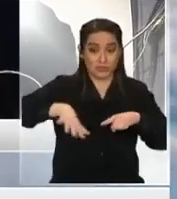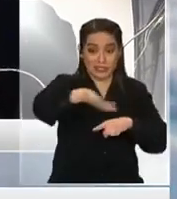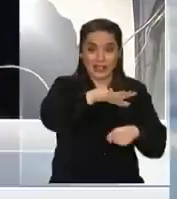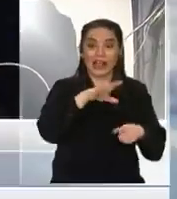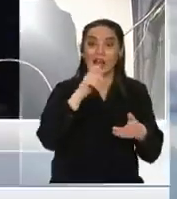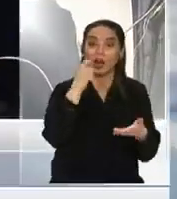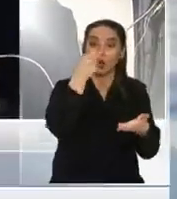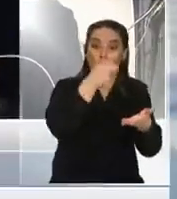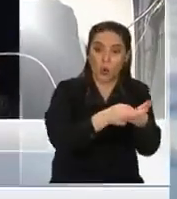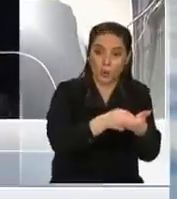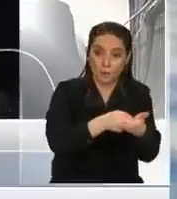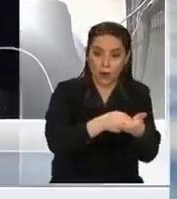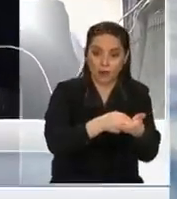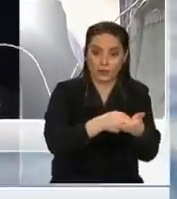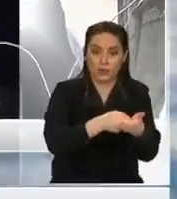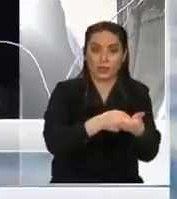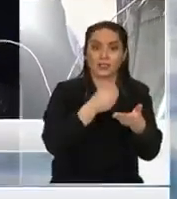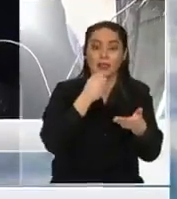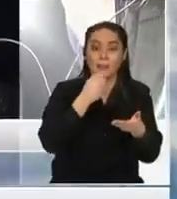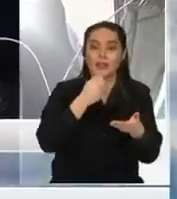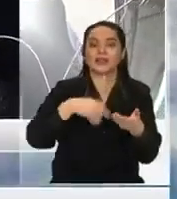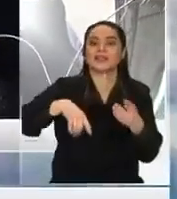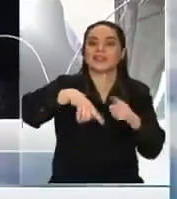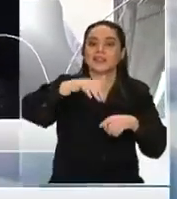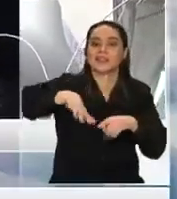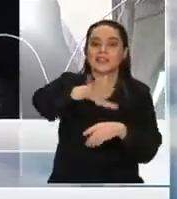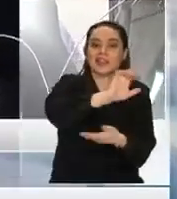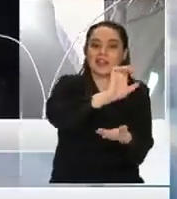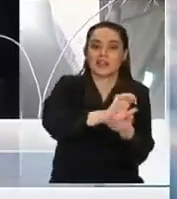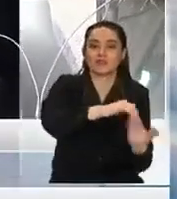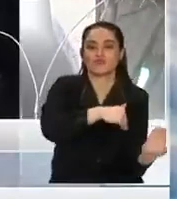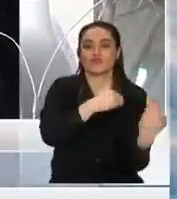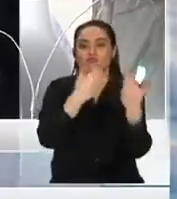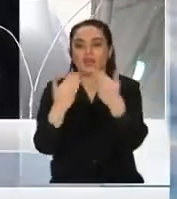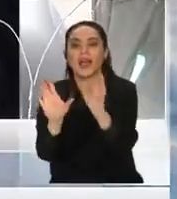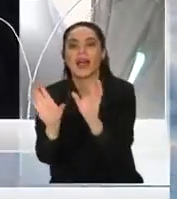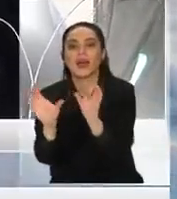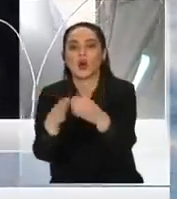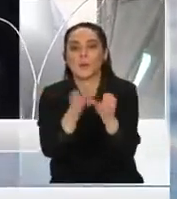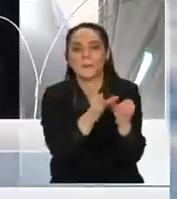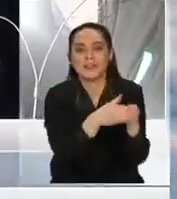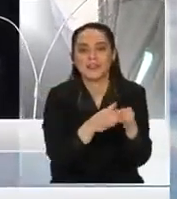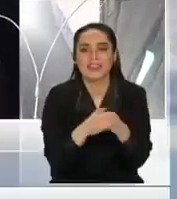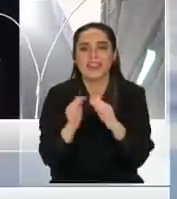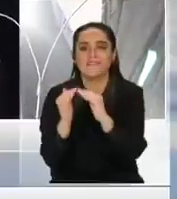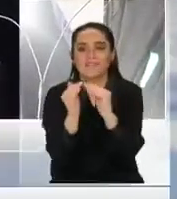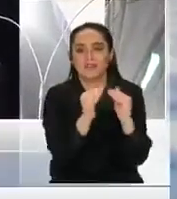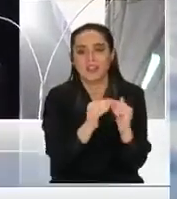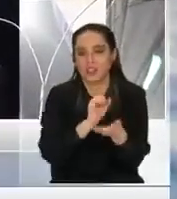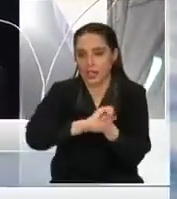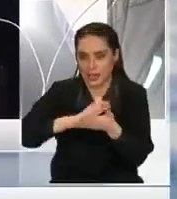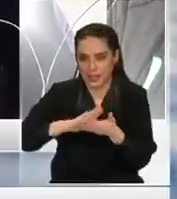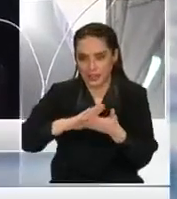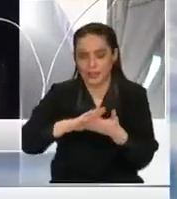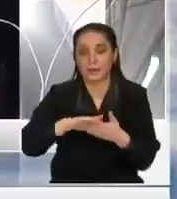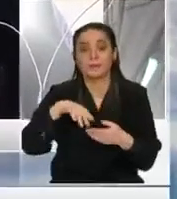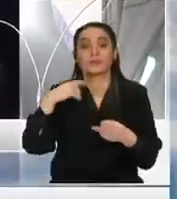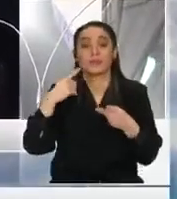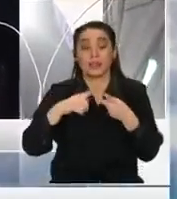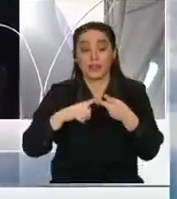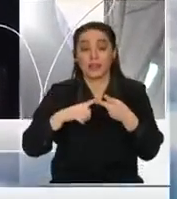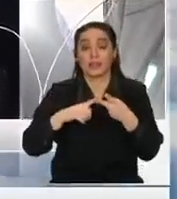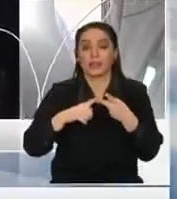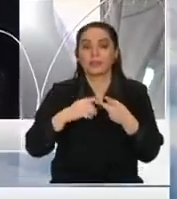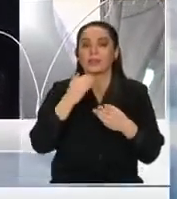como a traspasar terrenos fiscales a los comités de llegado y a los comités de vivienda a título gratuito, pero además nosotros